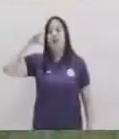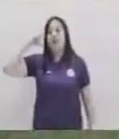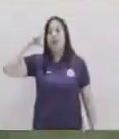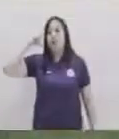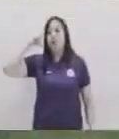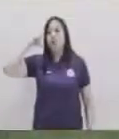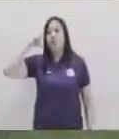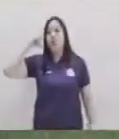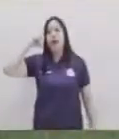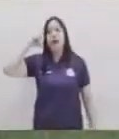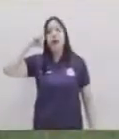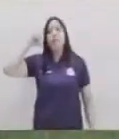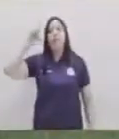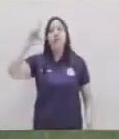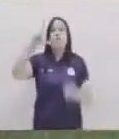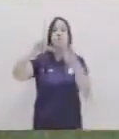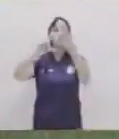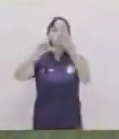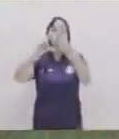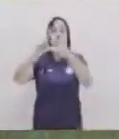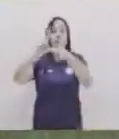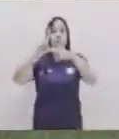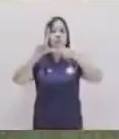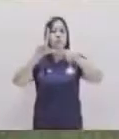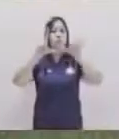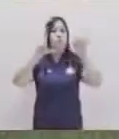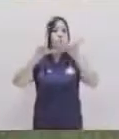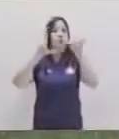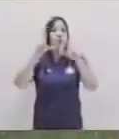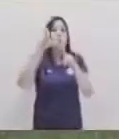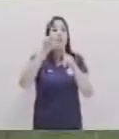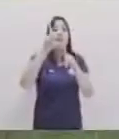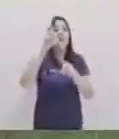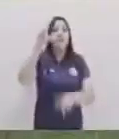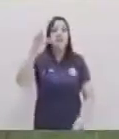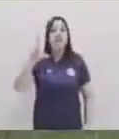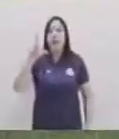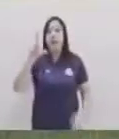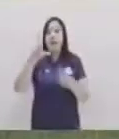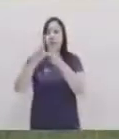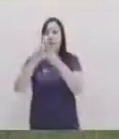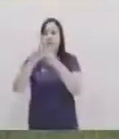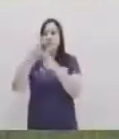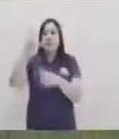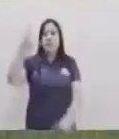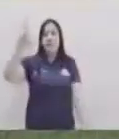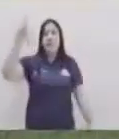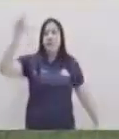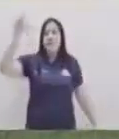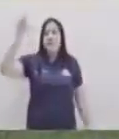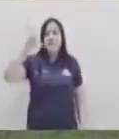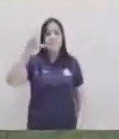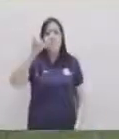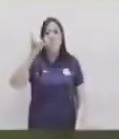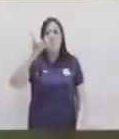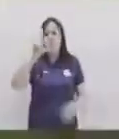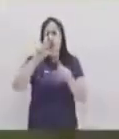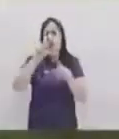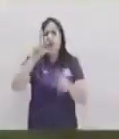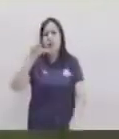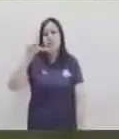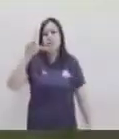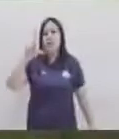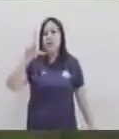y amarillo voy a abrir mi mano solamente con el dedo índice y el pulgar puede ejemplificarse una L